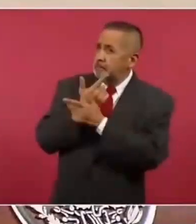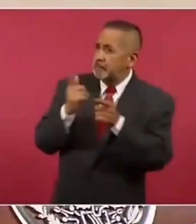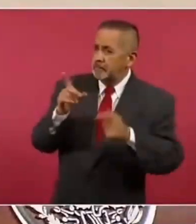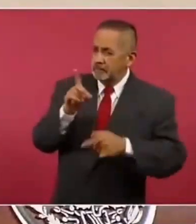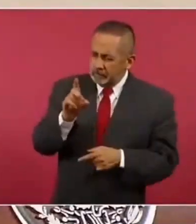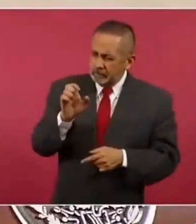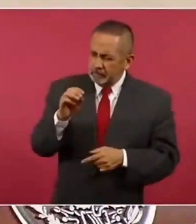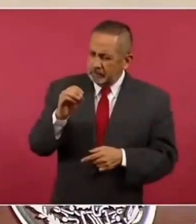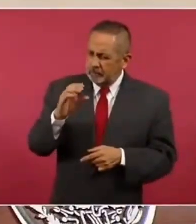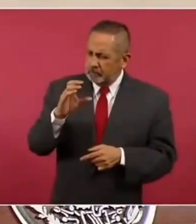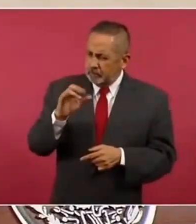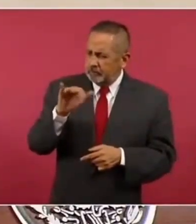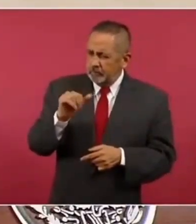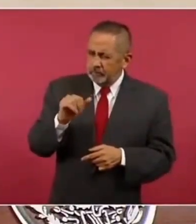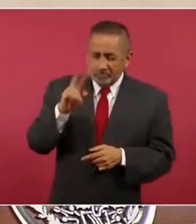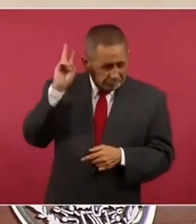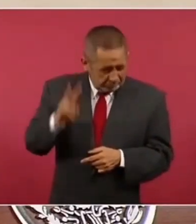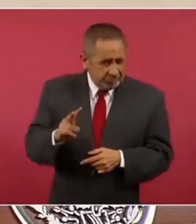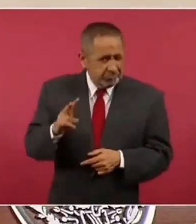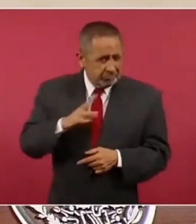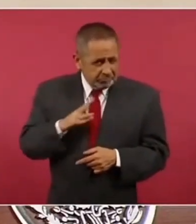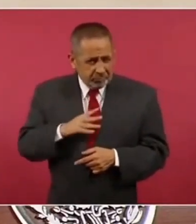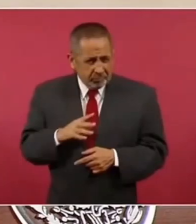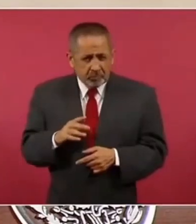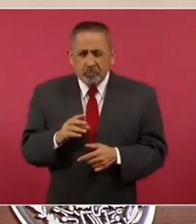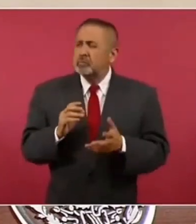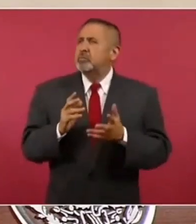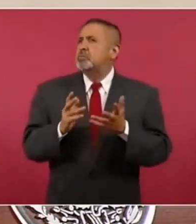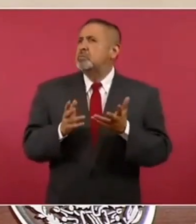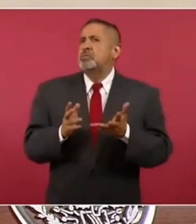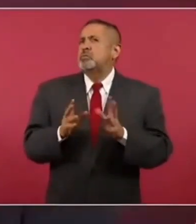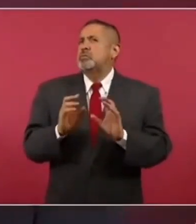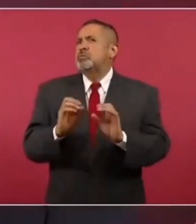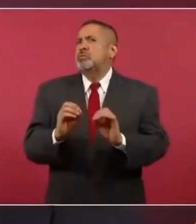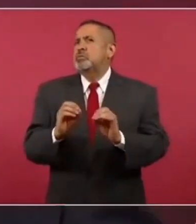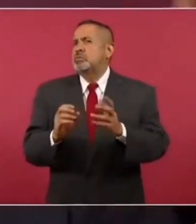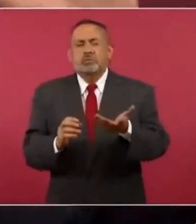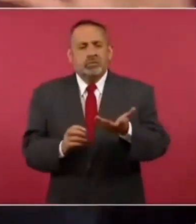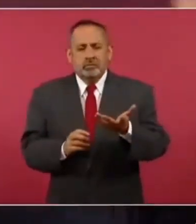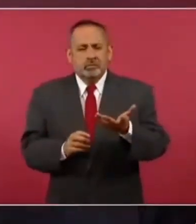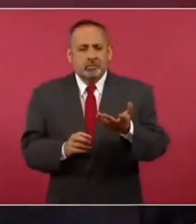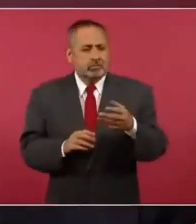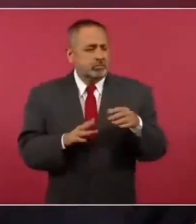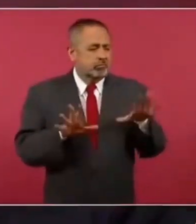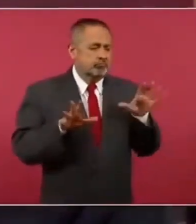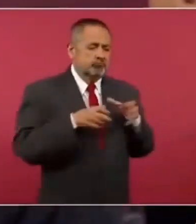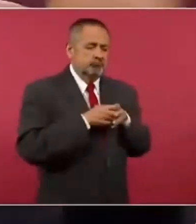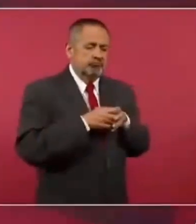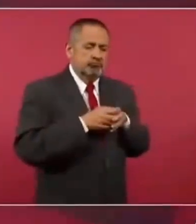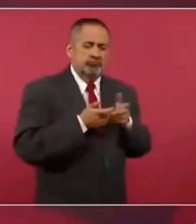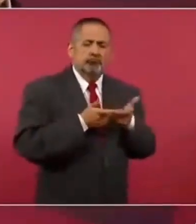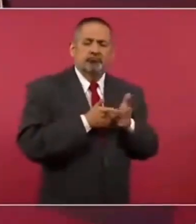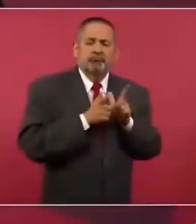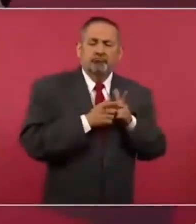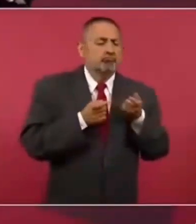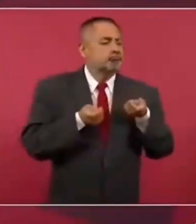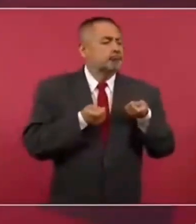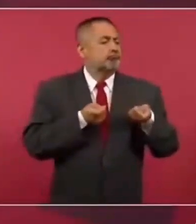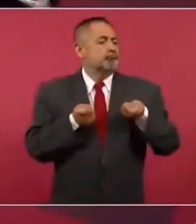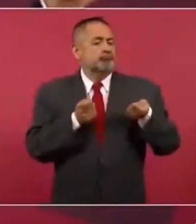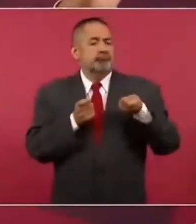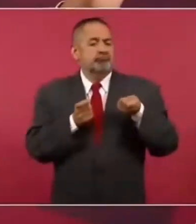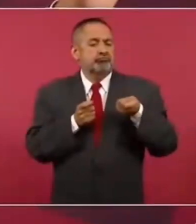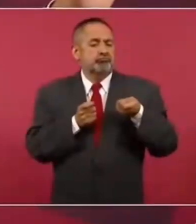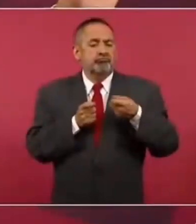¿O es una oligarquía lo que predomina